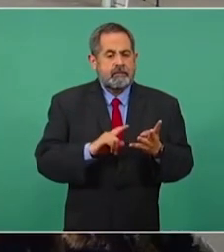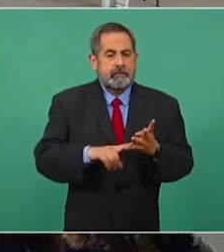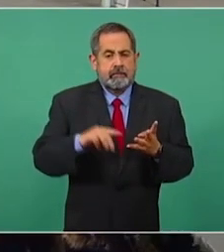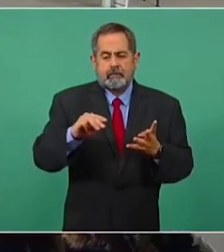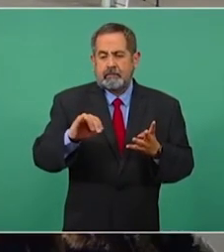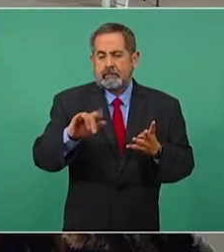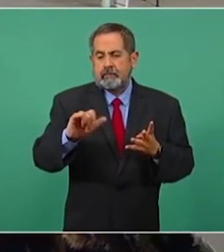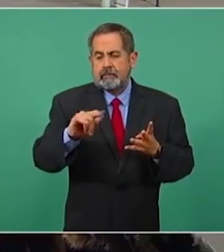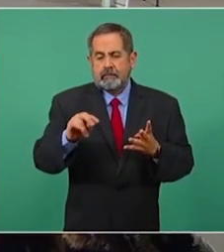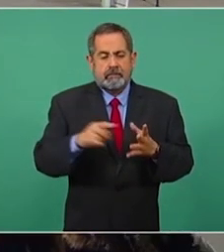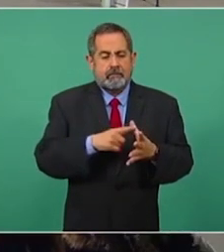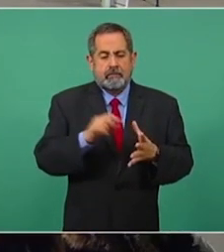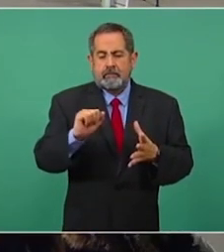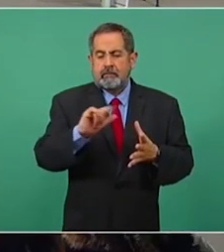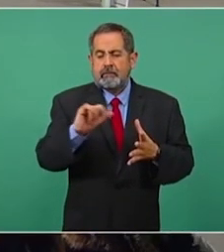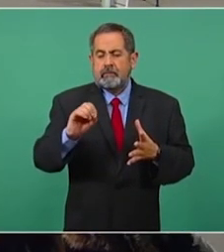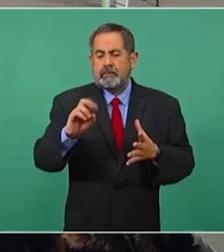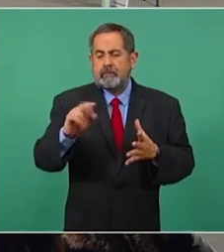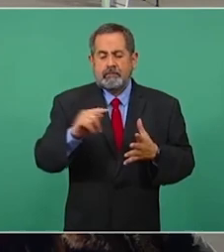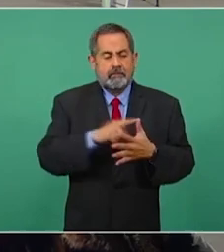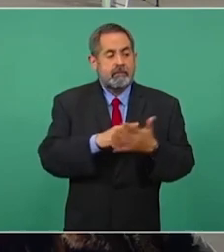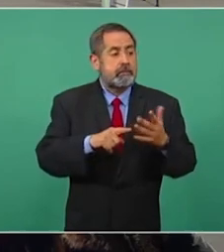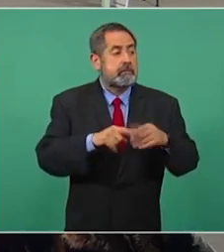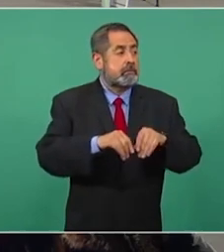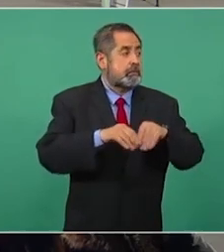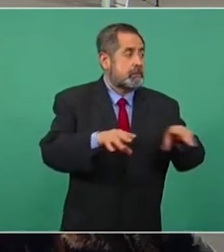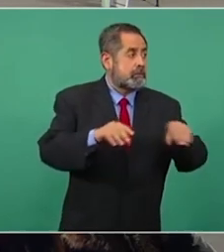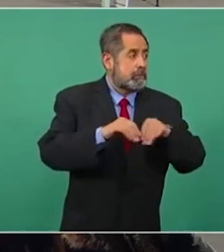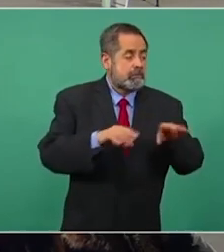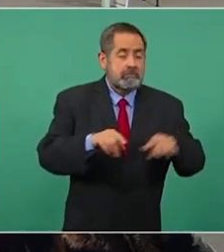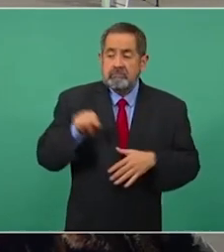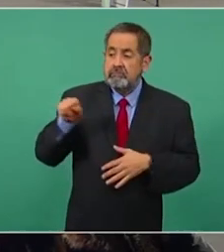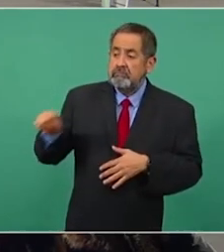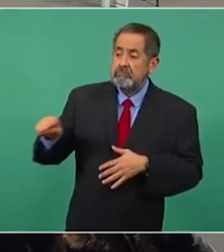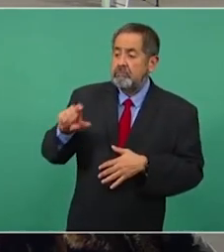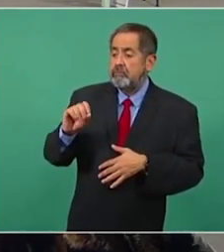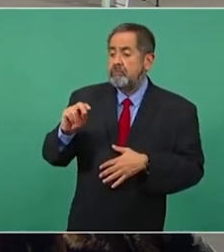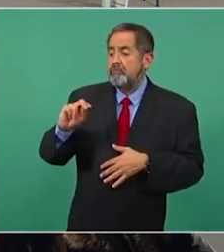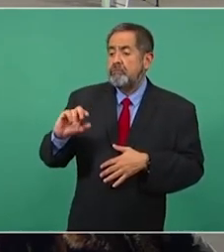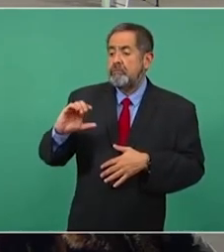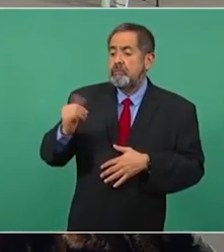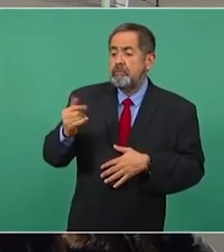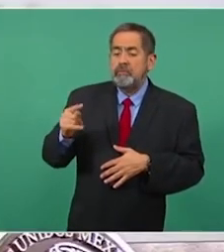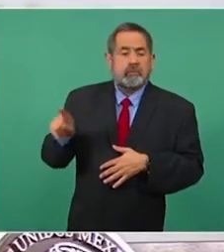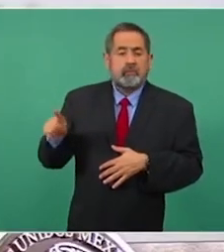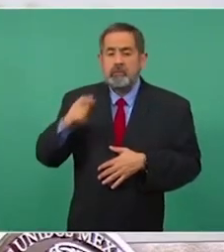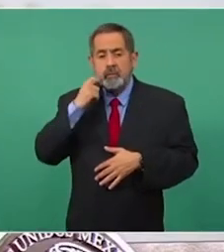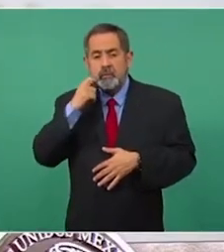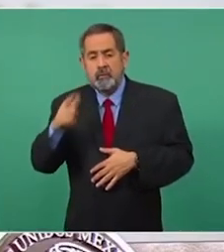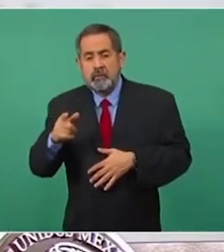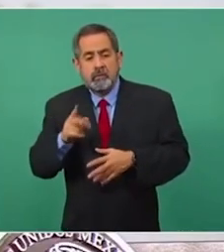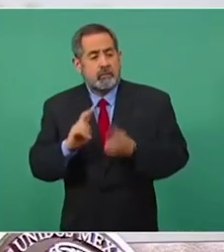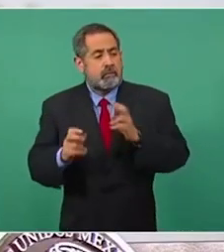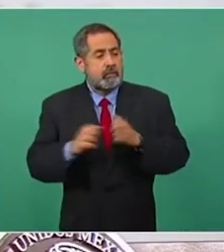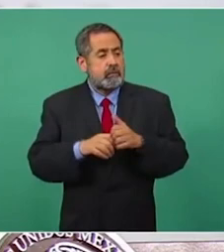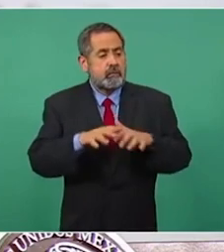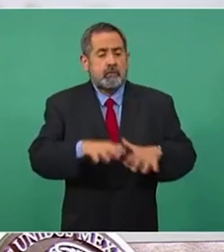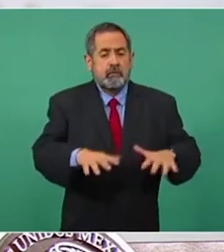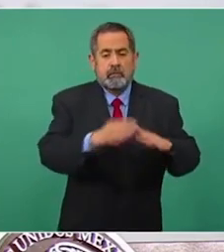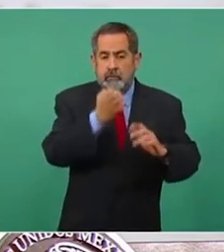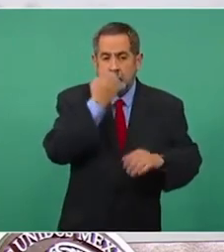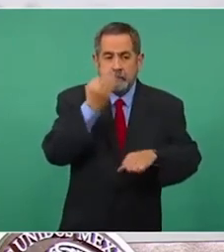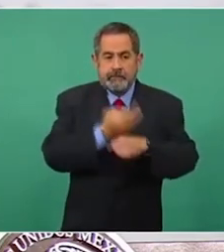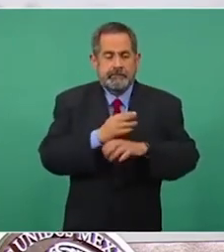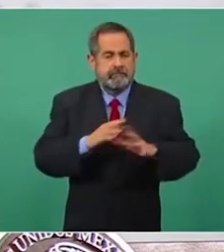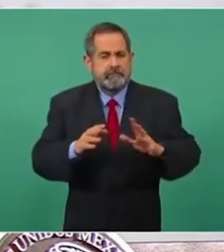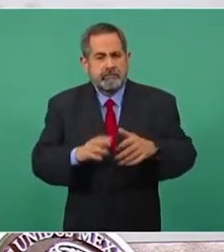Milenio han difundido que el Conacyt se niega a dialogar con la comunidad estudiantil e incluso que los estudiantes han